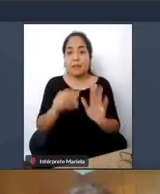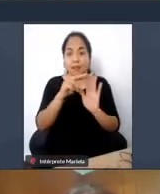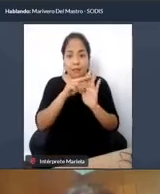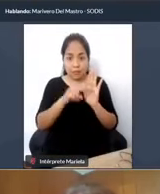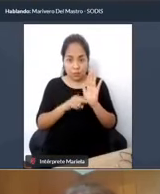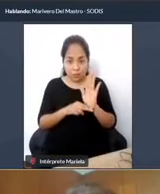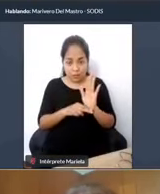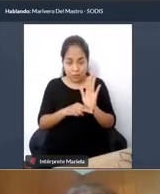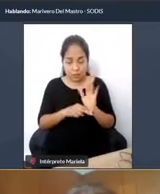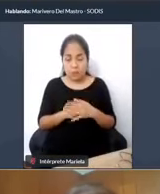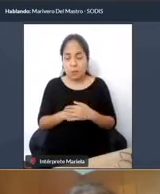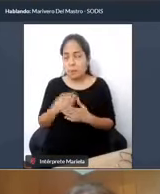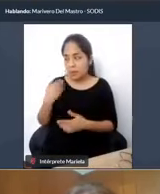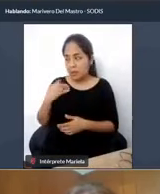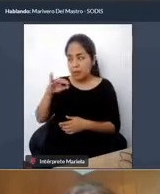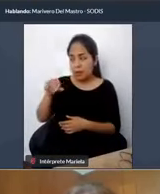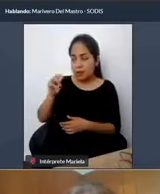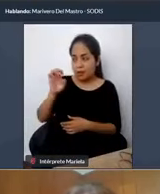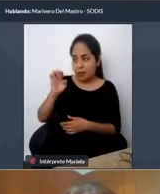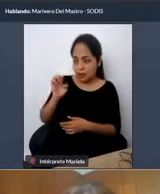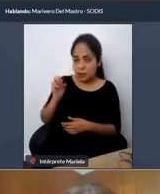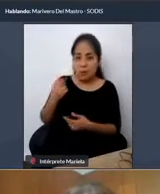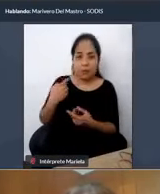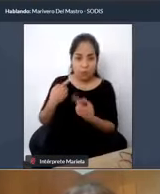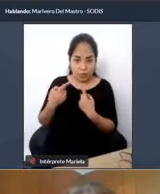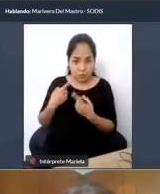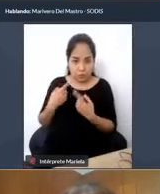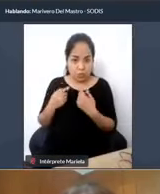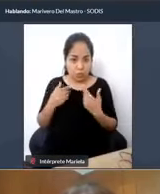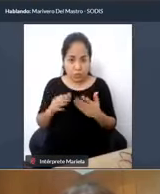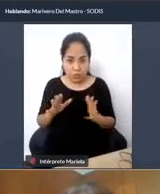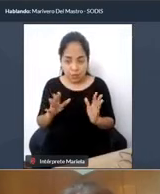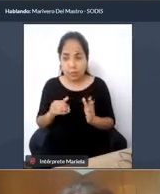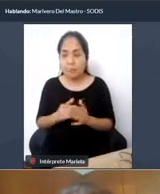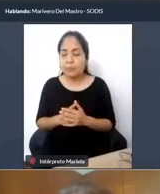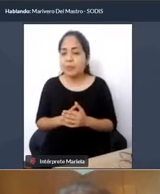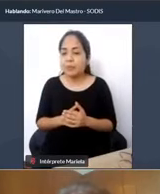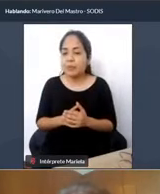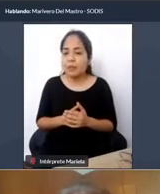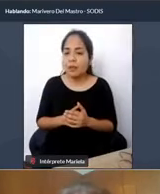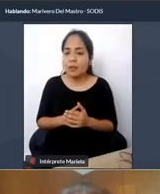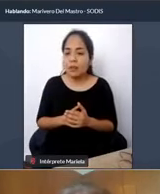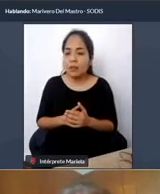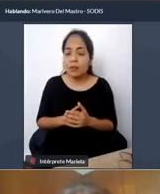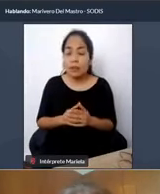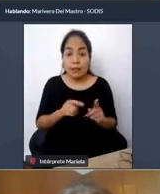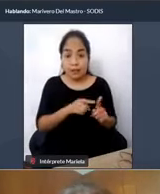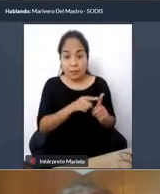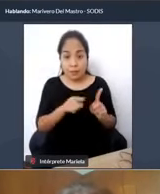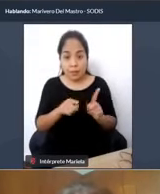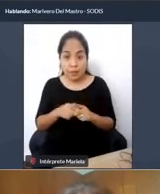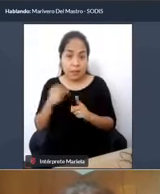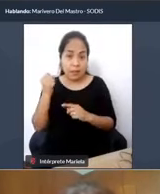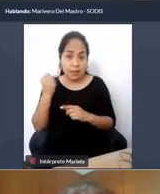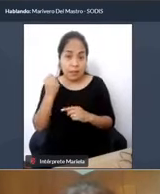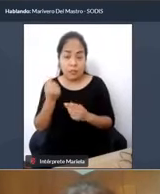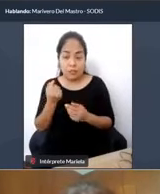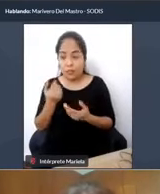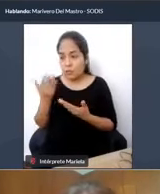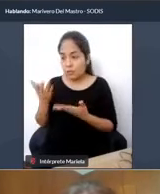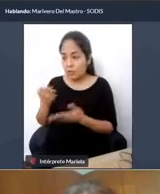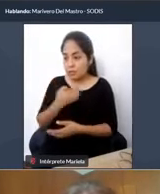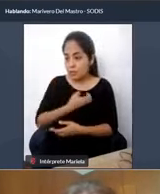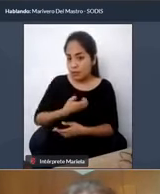discapacidad, ambas hablan de accesibilidad y puntualmente del derecho y de la obligación del Estado de presentar medidas